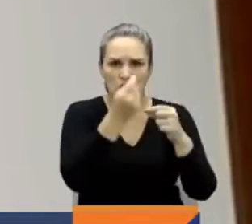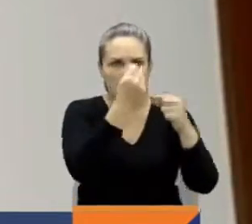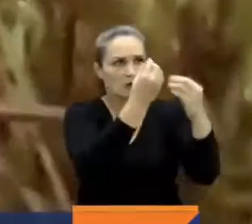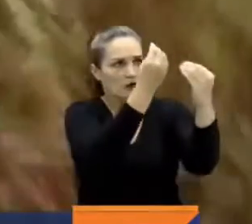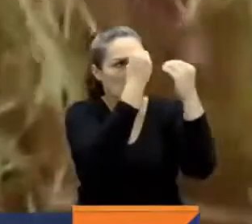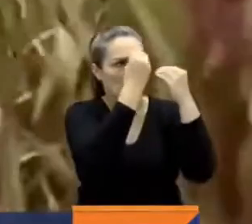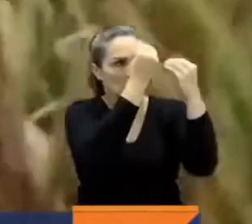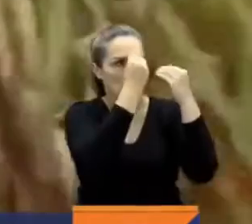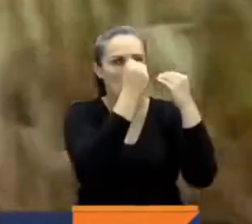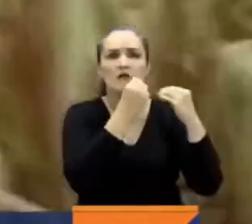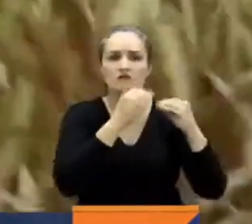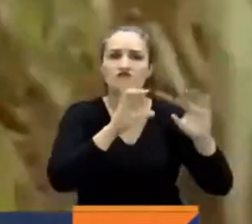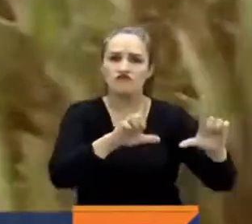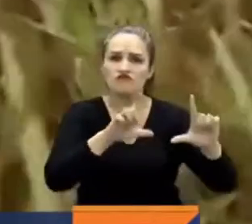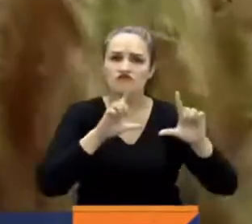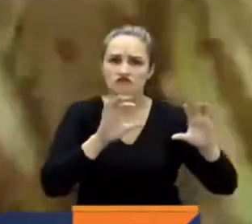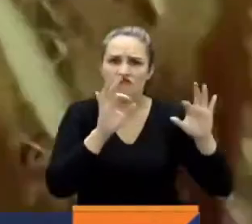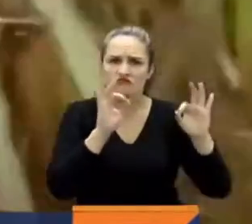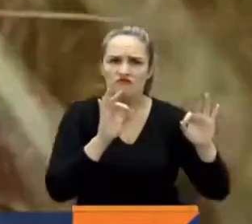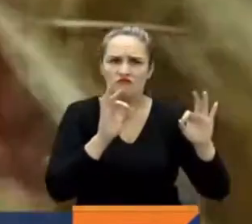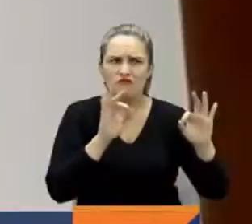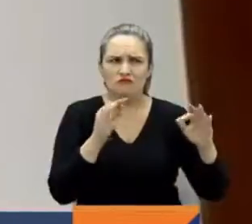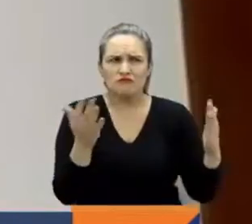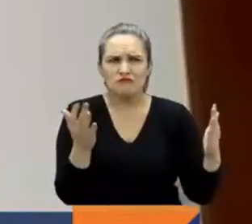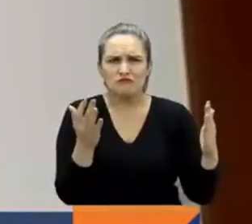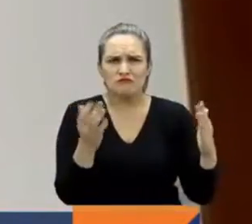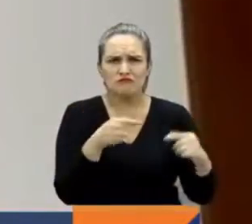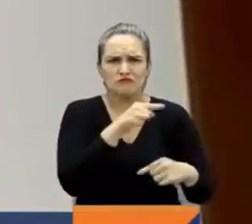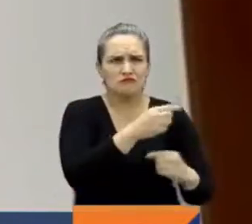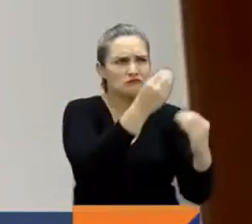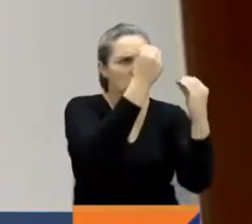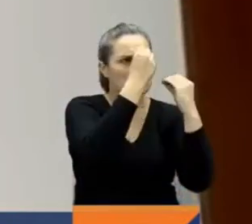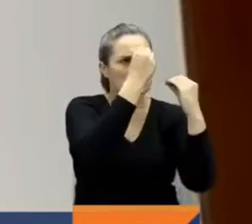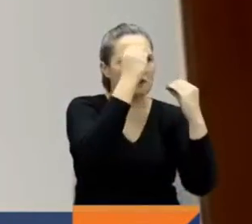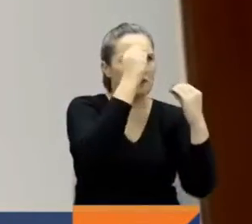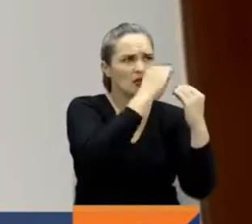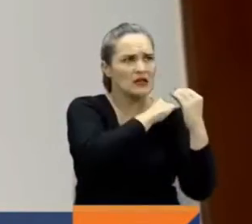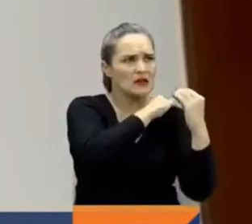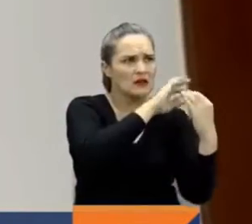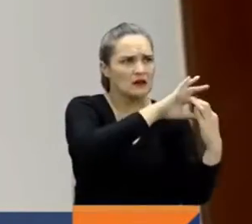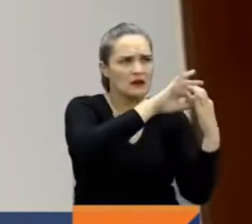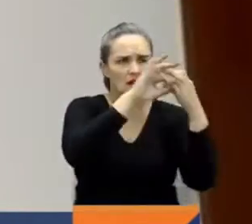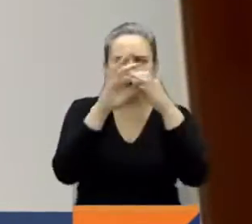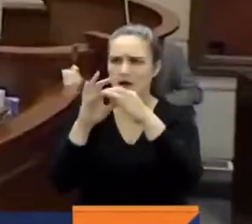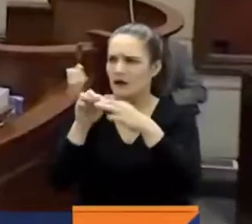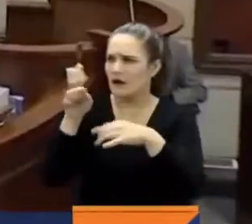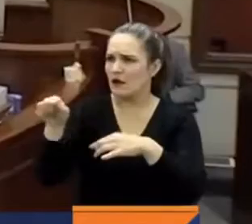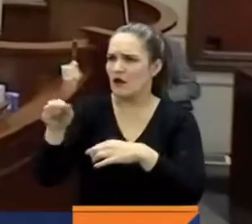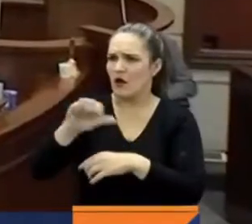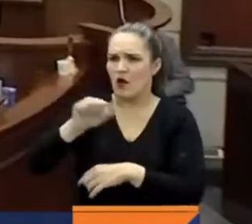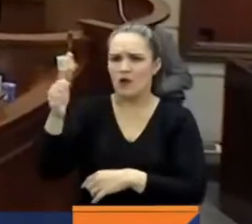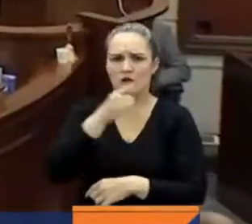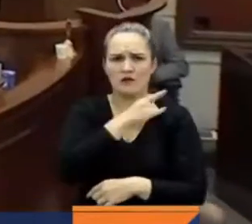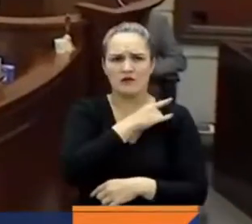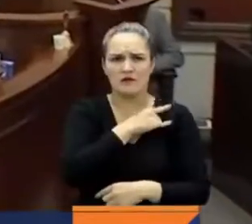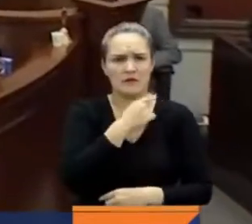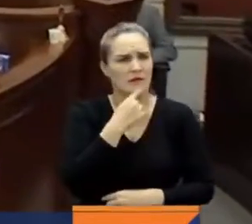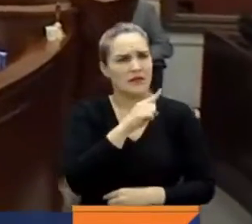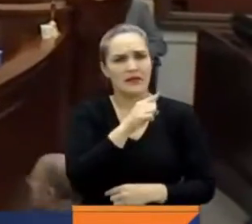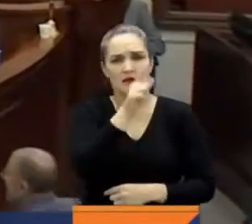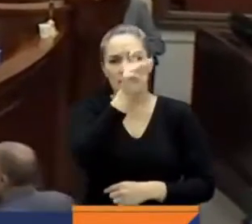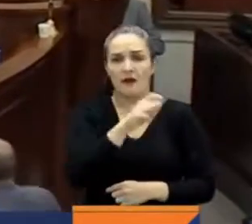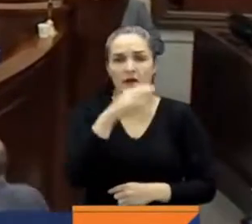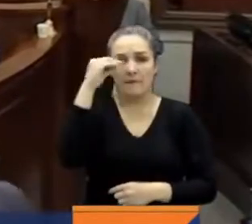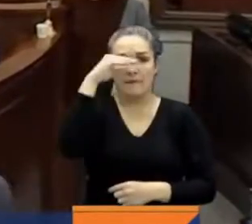estudio, pero no vemos ninguna novedad en lo que dice el presidente Petro. Estas promesas del